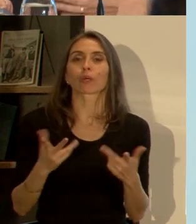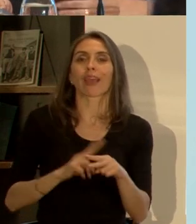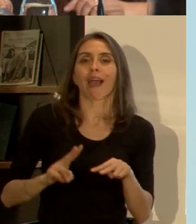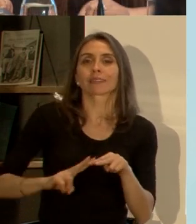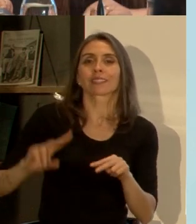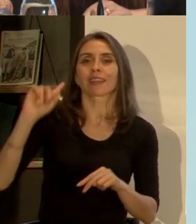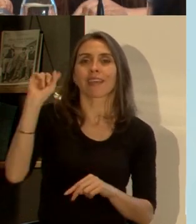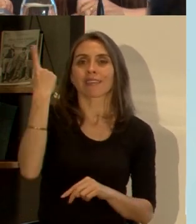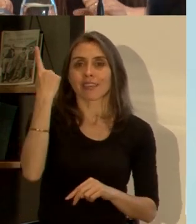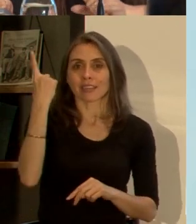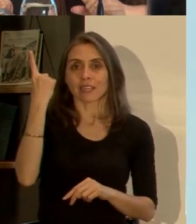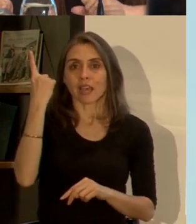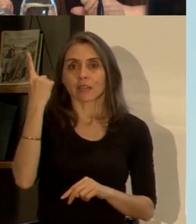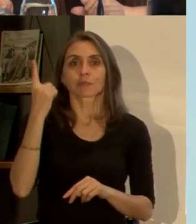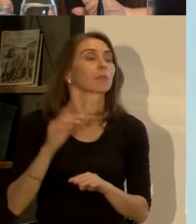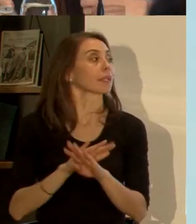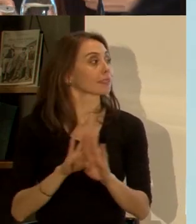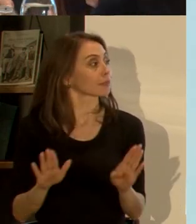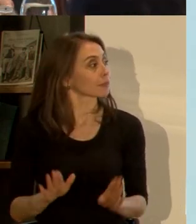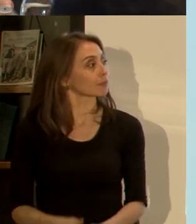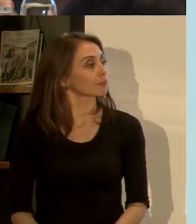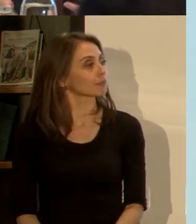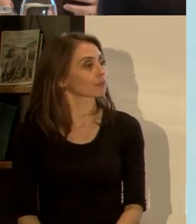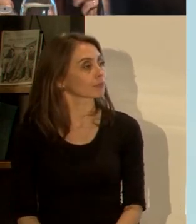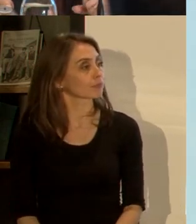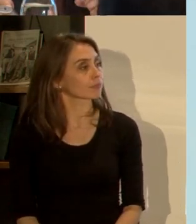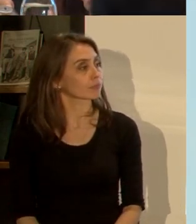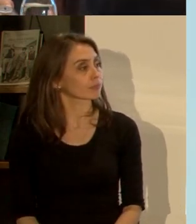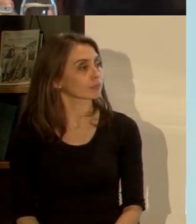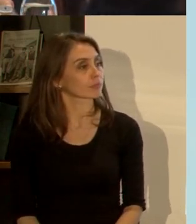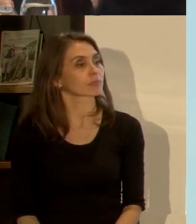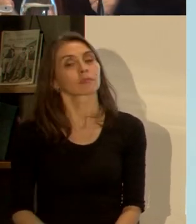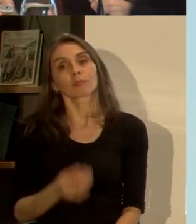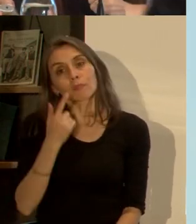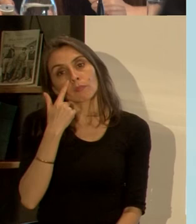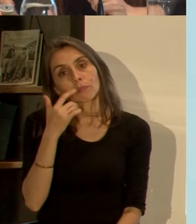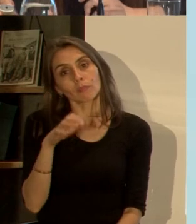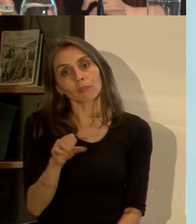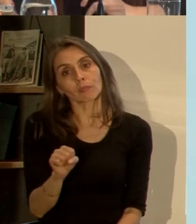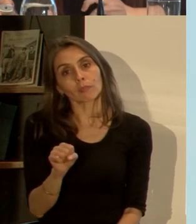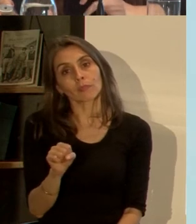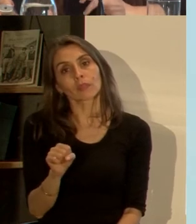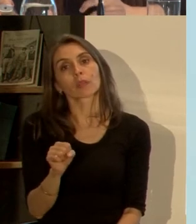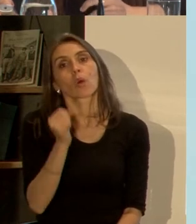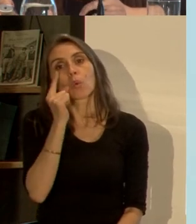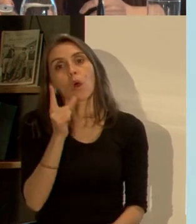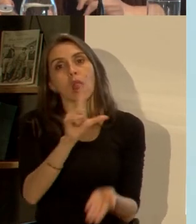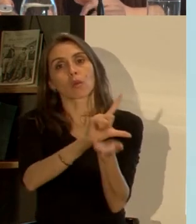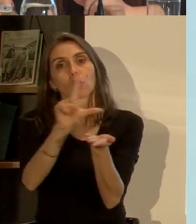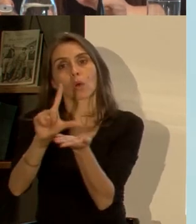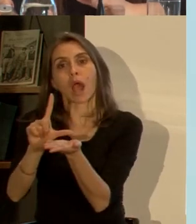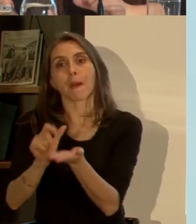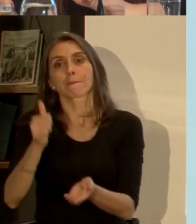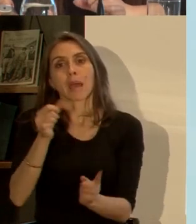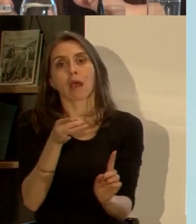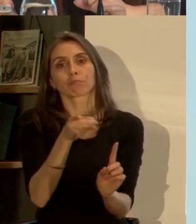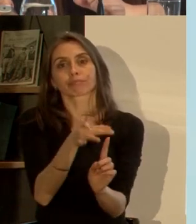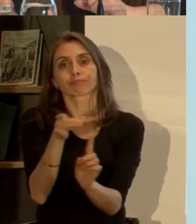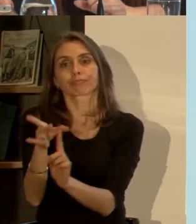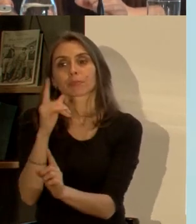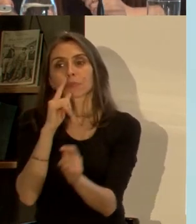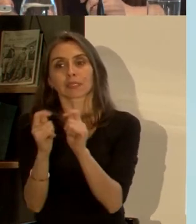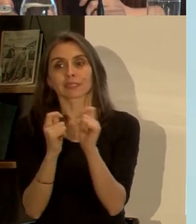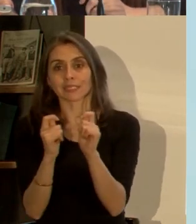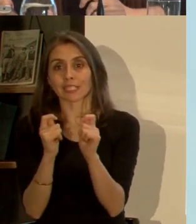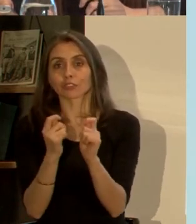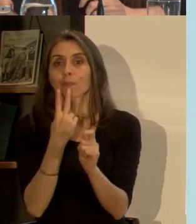generales para ir concluyendo se está identificando en estos momentos cuáles son las zonas más vulnerables o de mayor riesgo